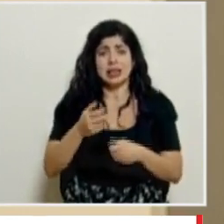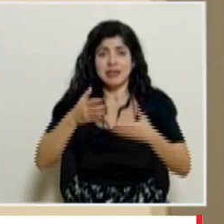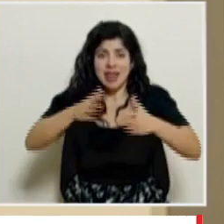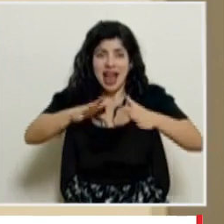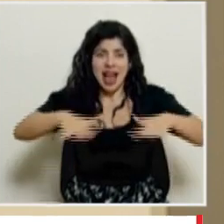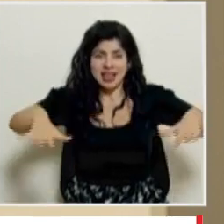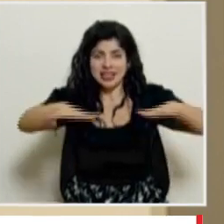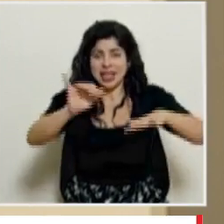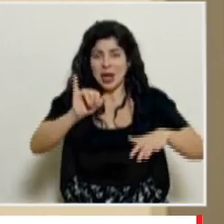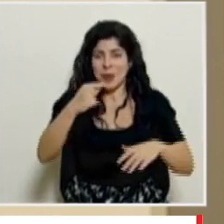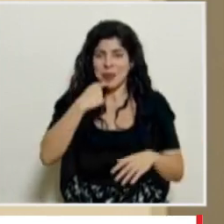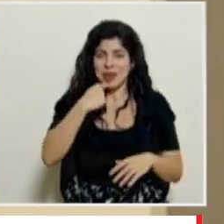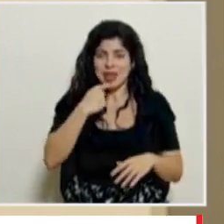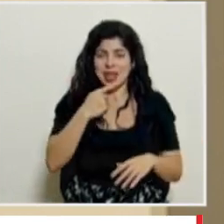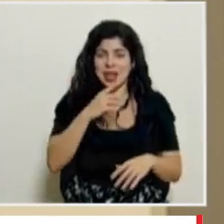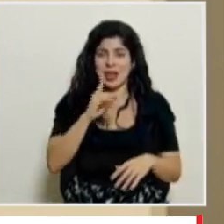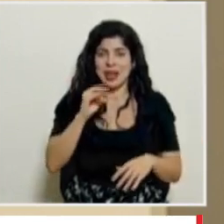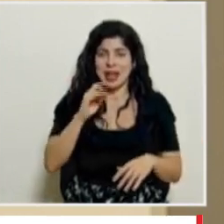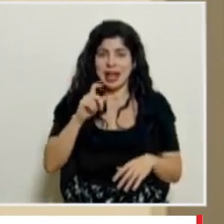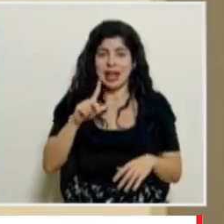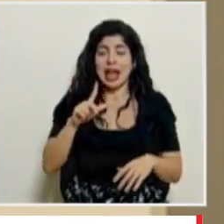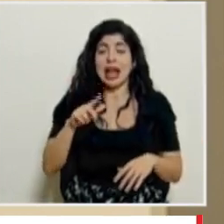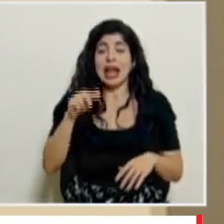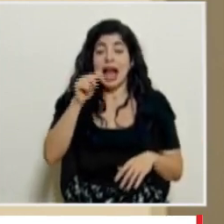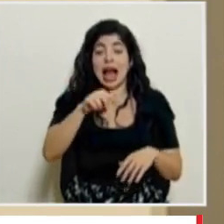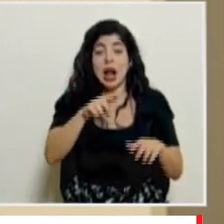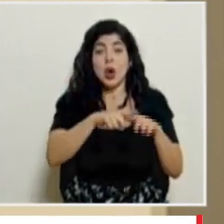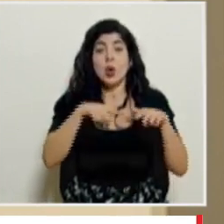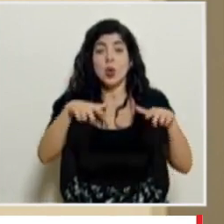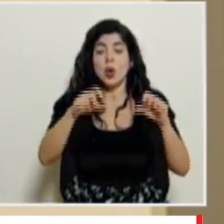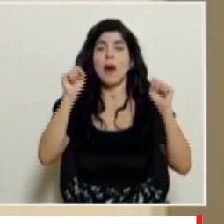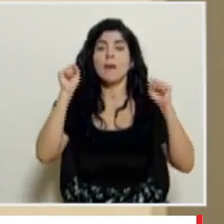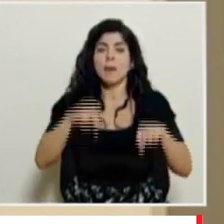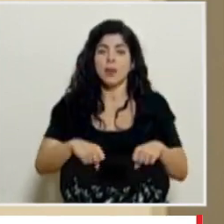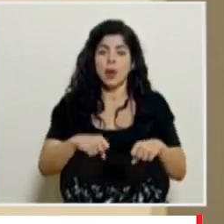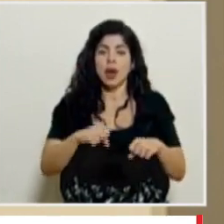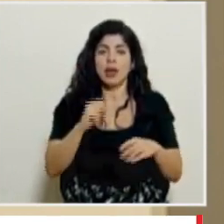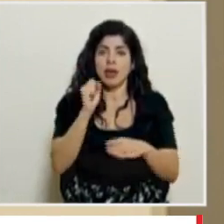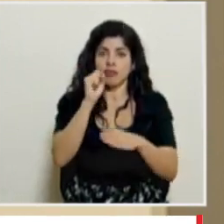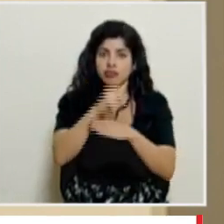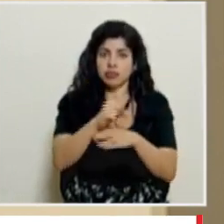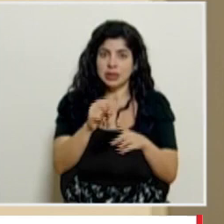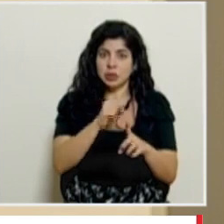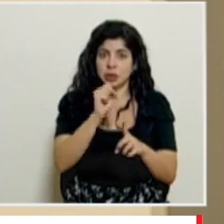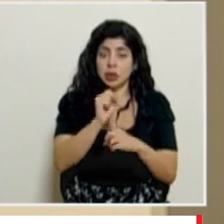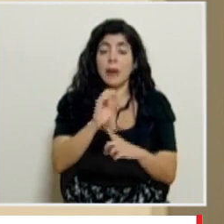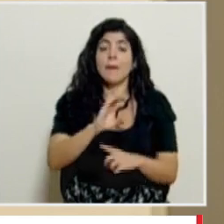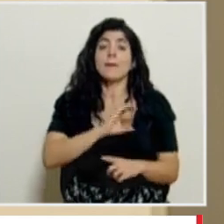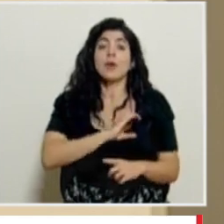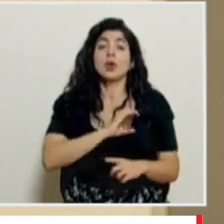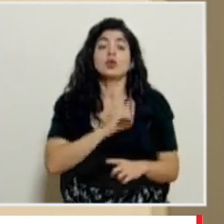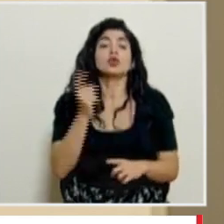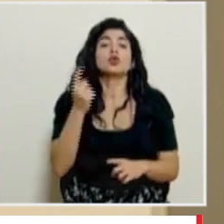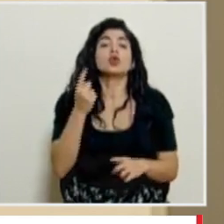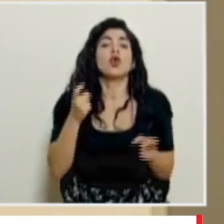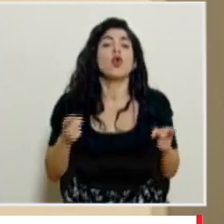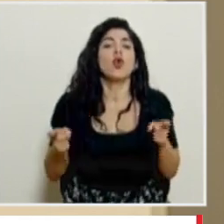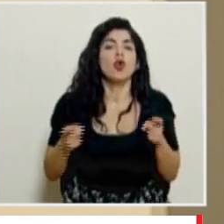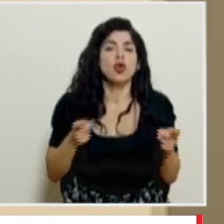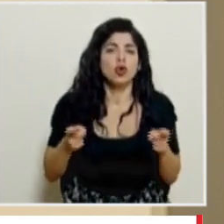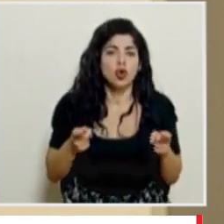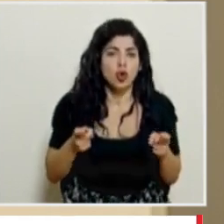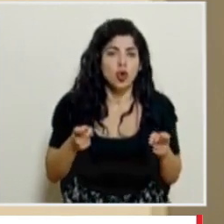bien decía don Daniel en terreno es donde se puede ganar esta lucha la policía solamente un instrumento de control